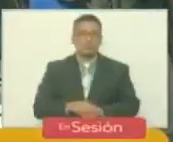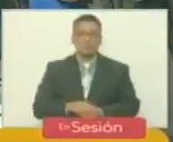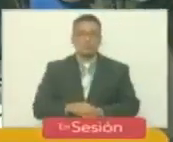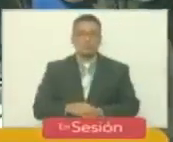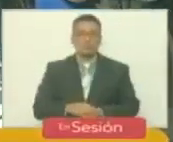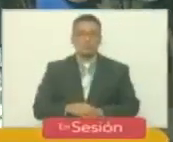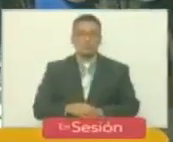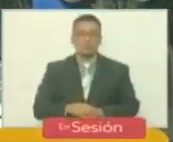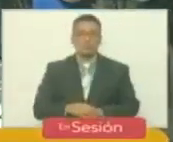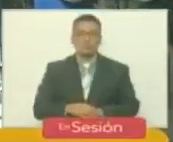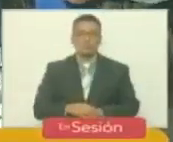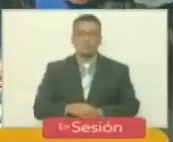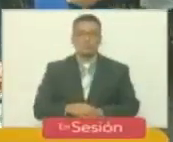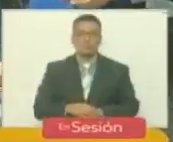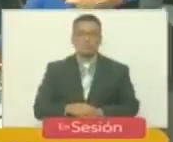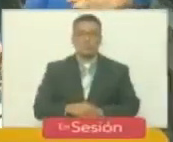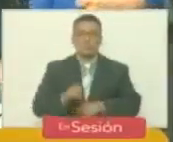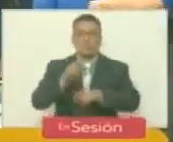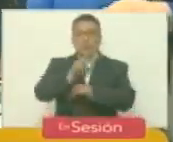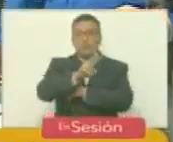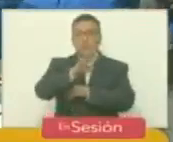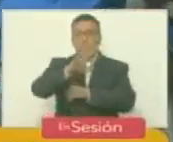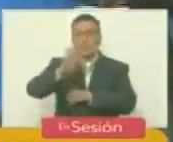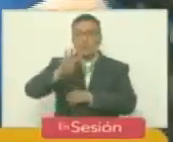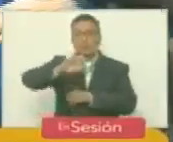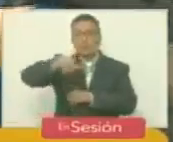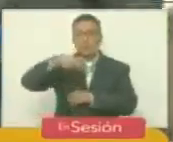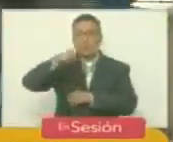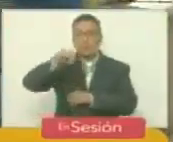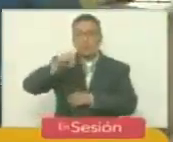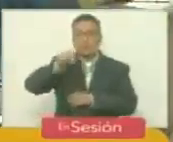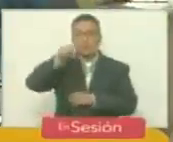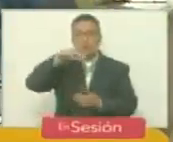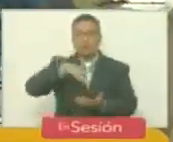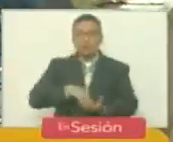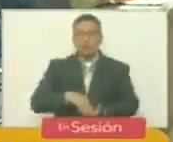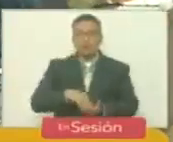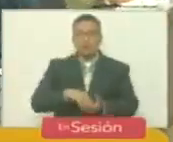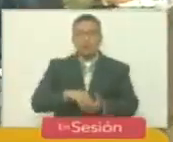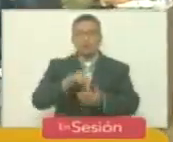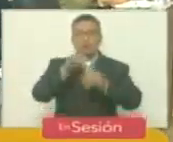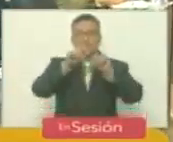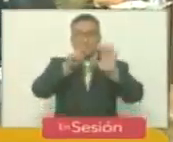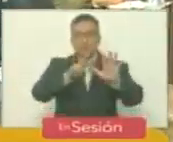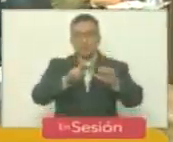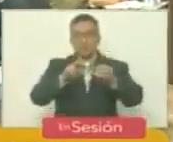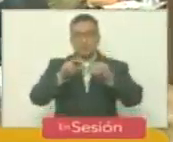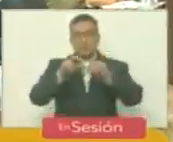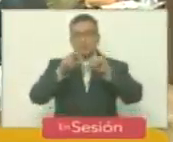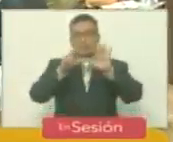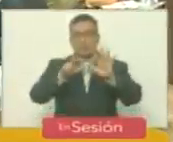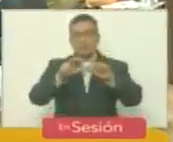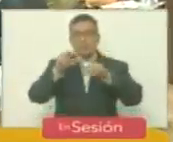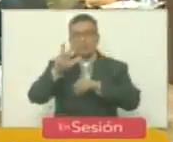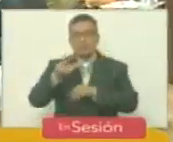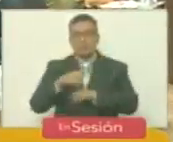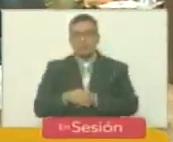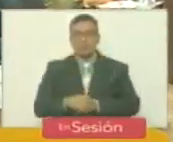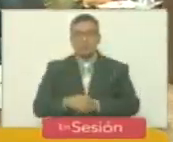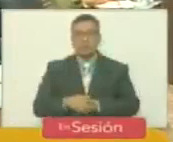Pues 24 de junio de 1783